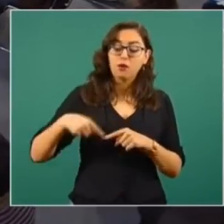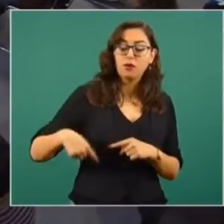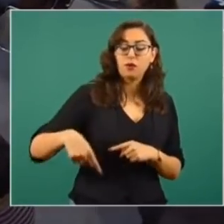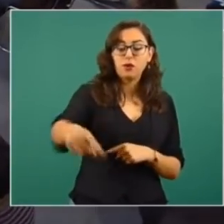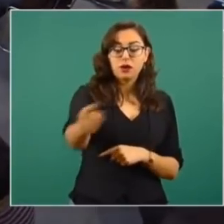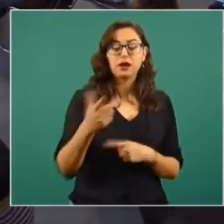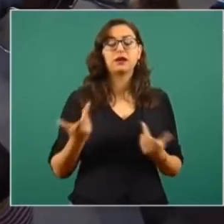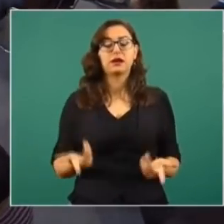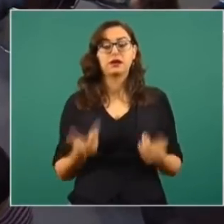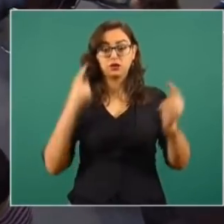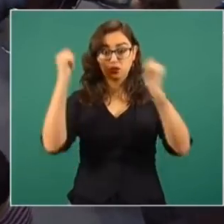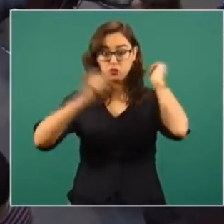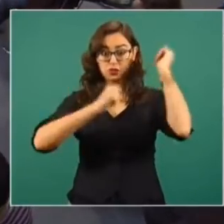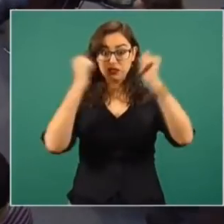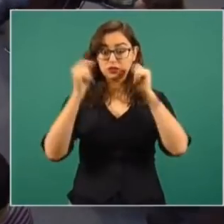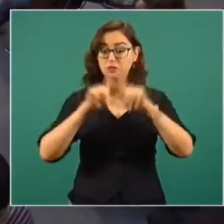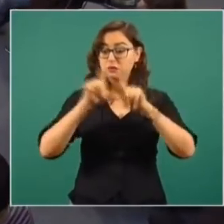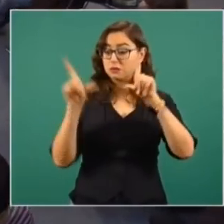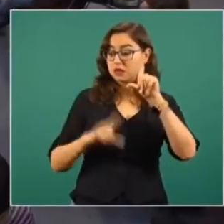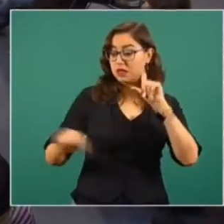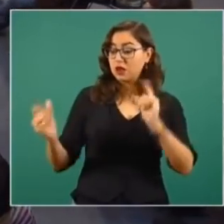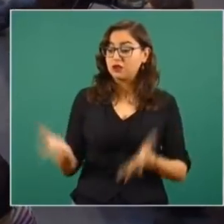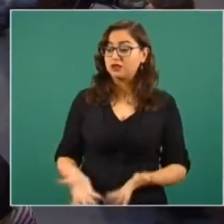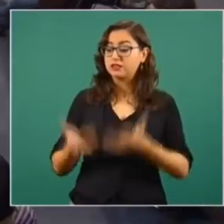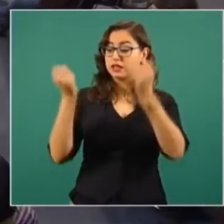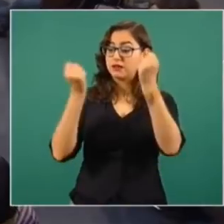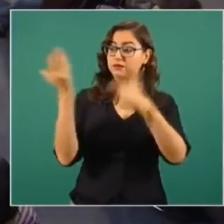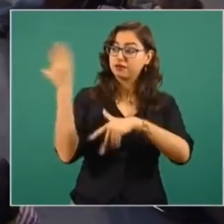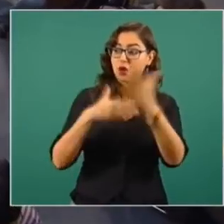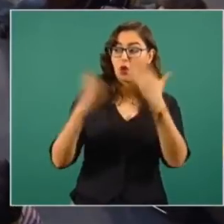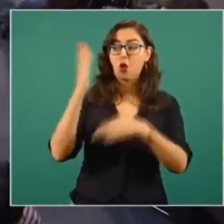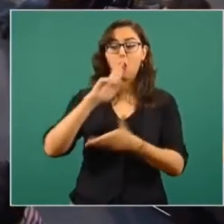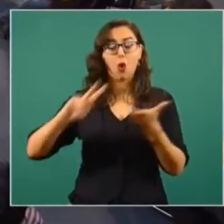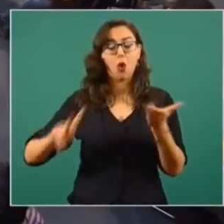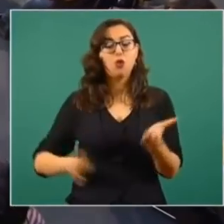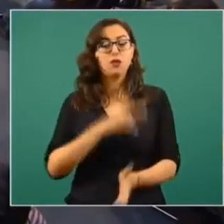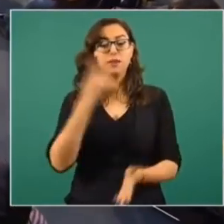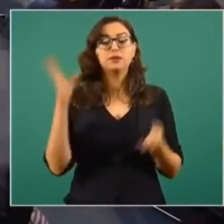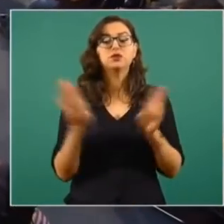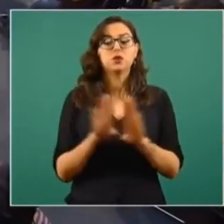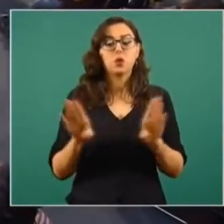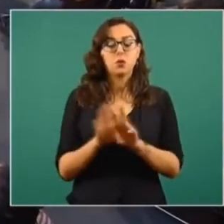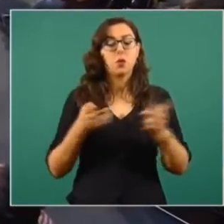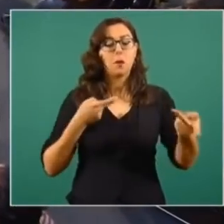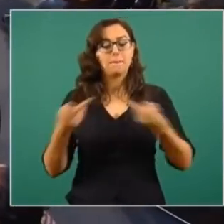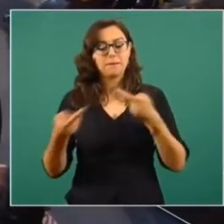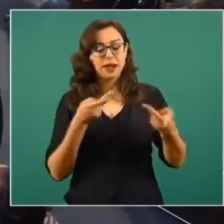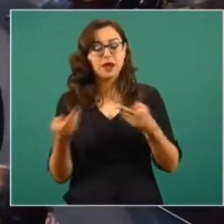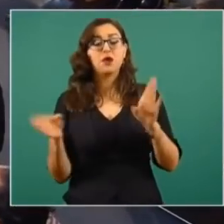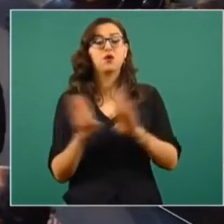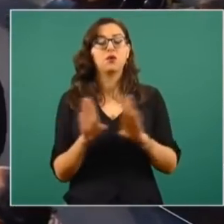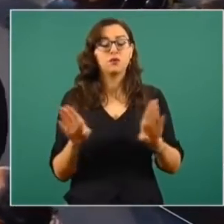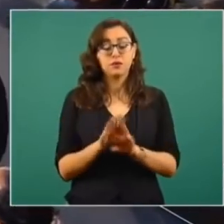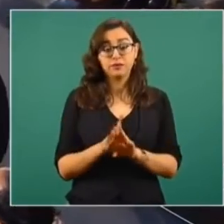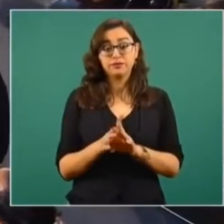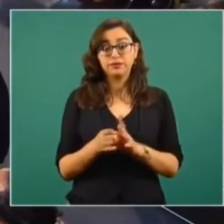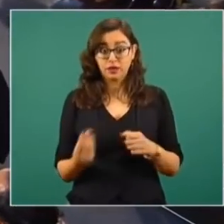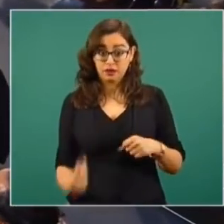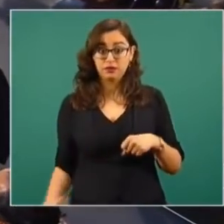que casi se encuentra en la quiebra? ¿Y si se puede usar ese plan de policía turística federal